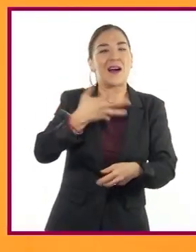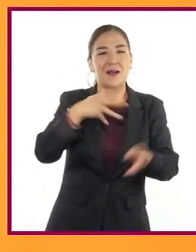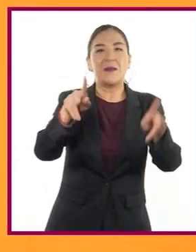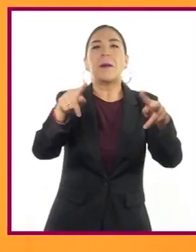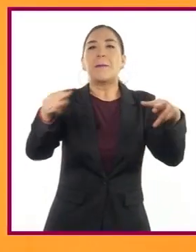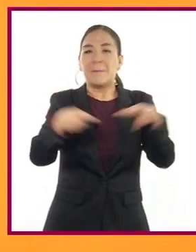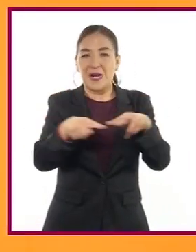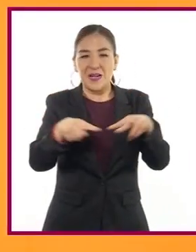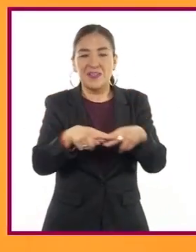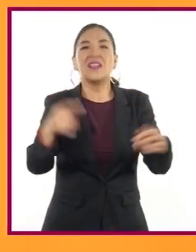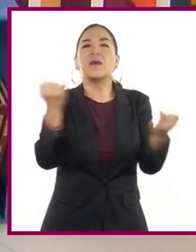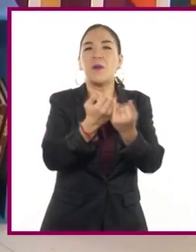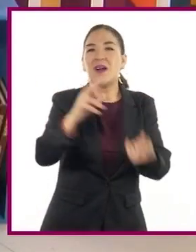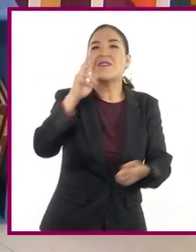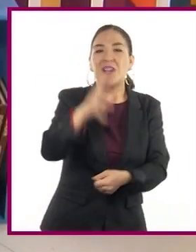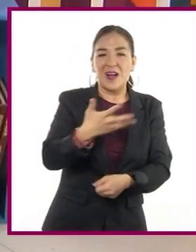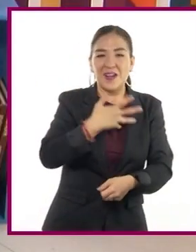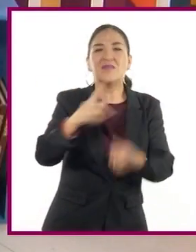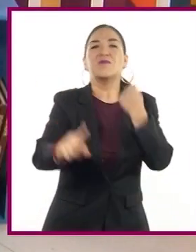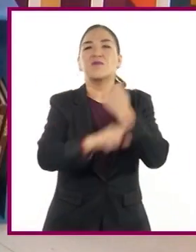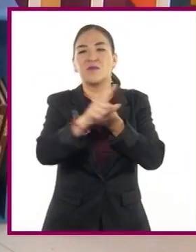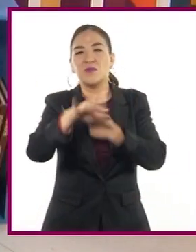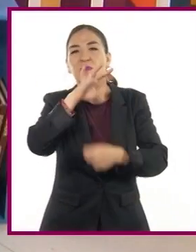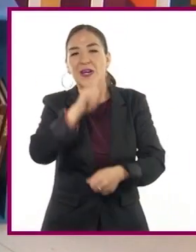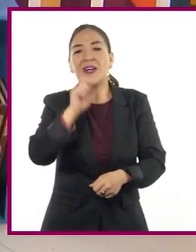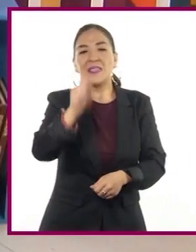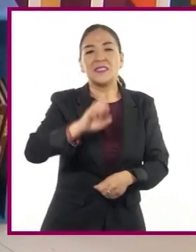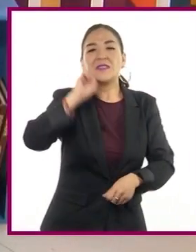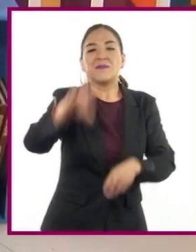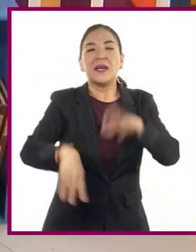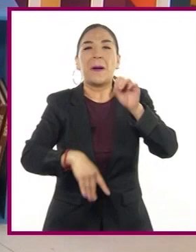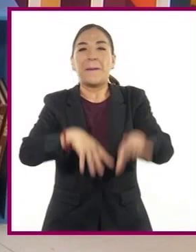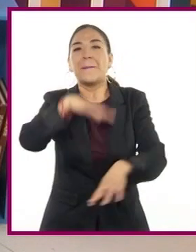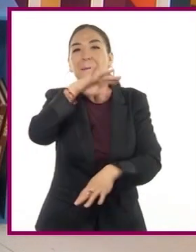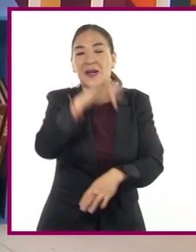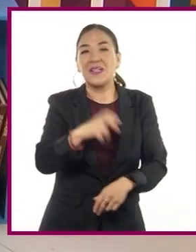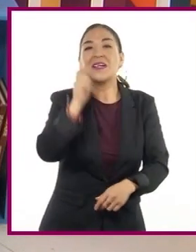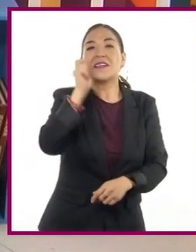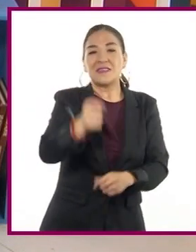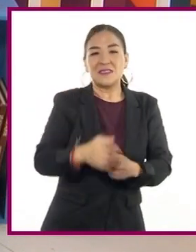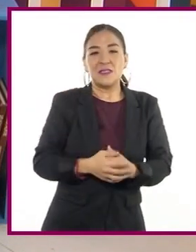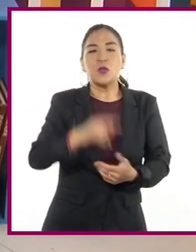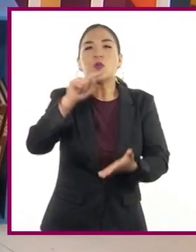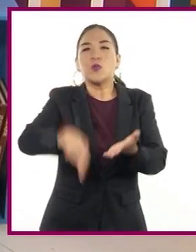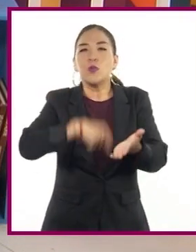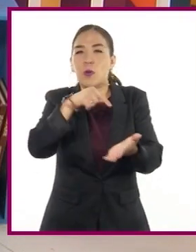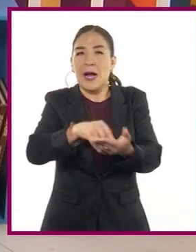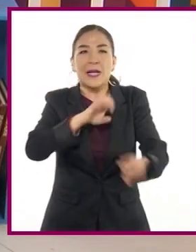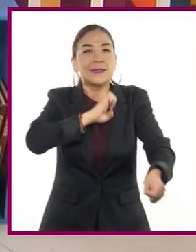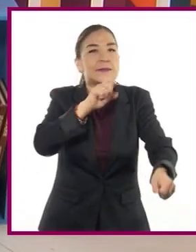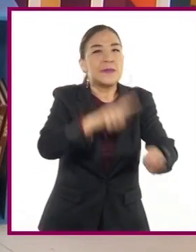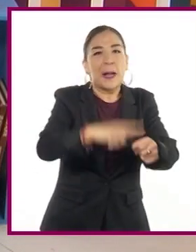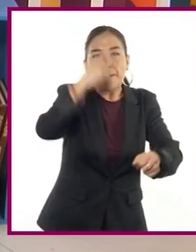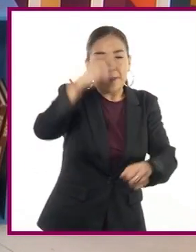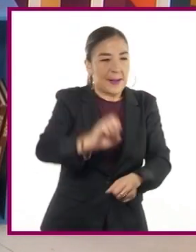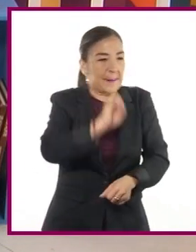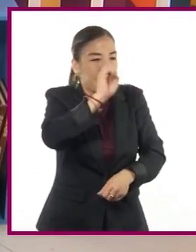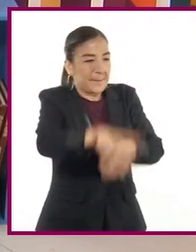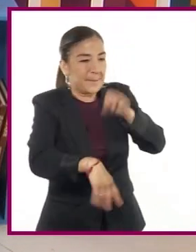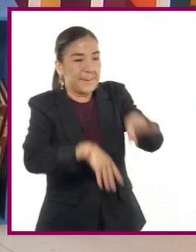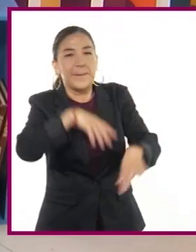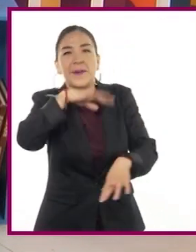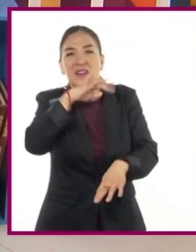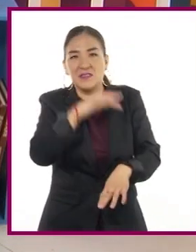he notado una situación similar sobre los desechos, pues a pesar de que hay un espacio específico para depositarlos,